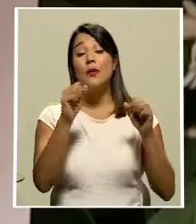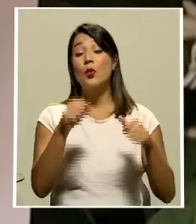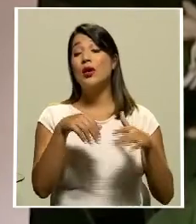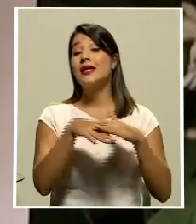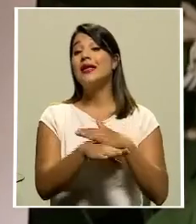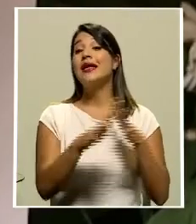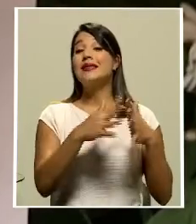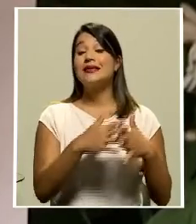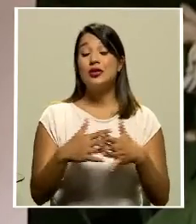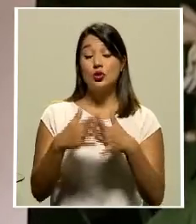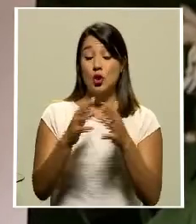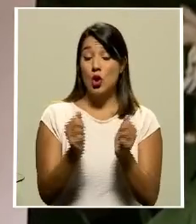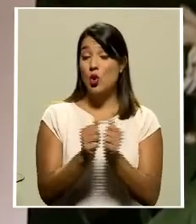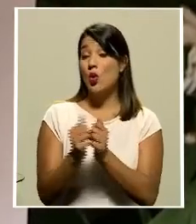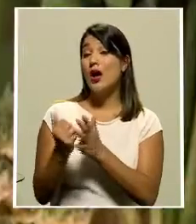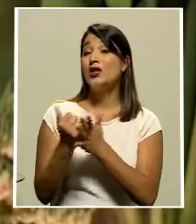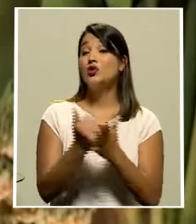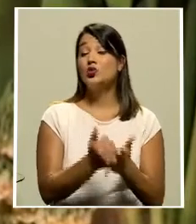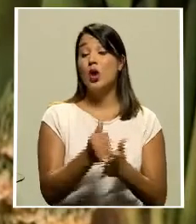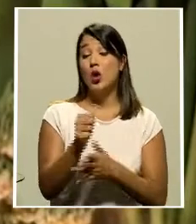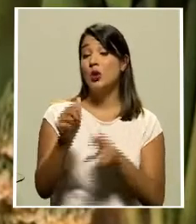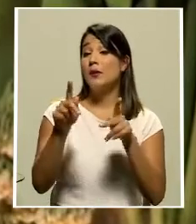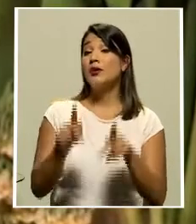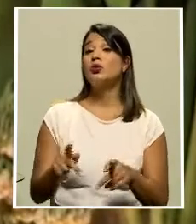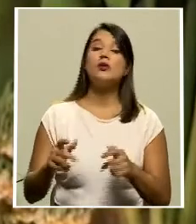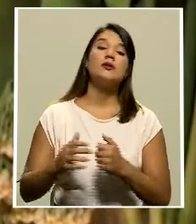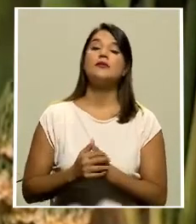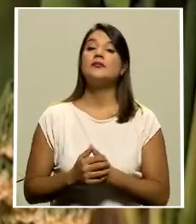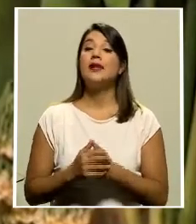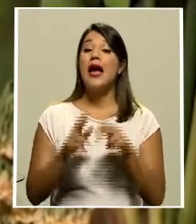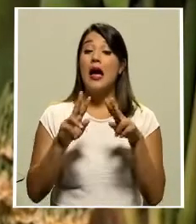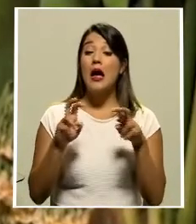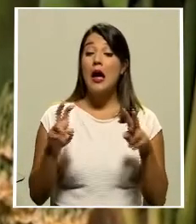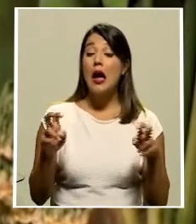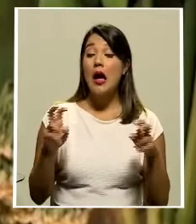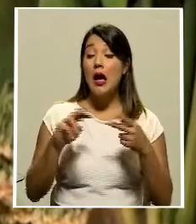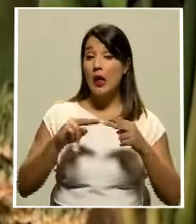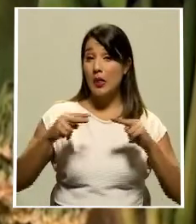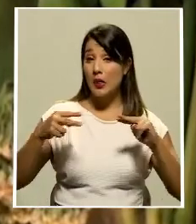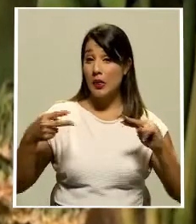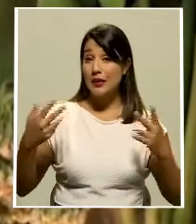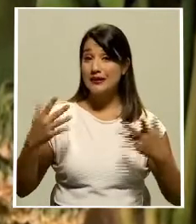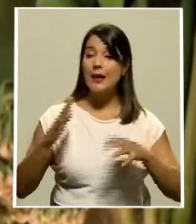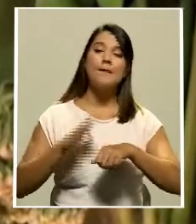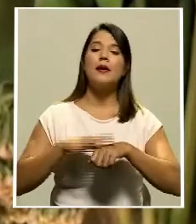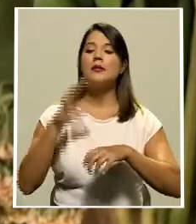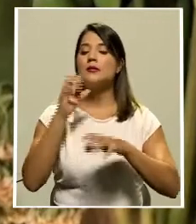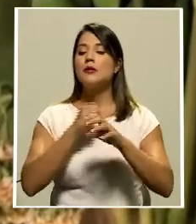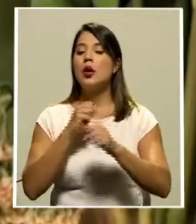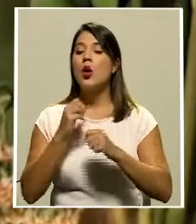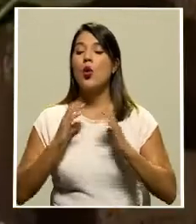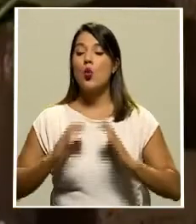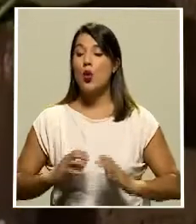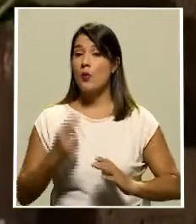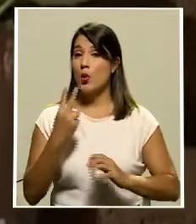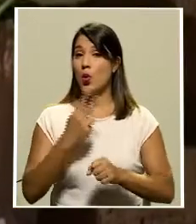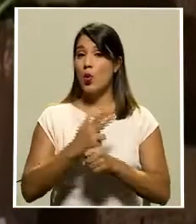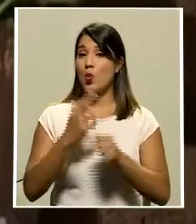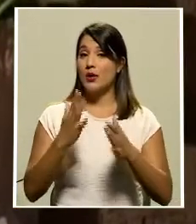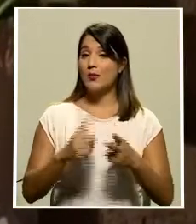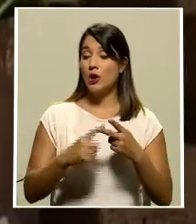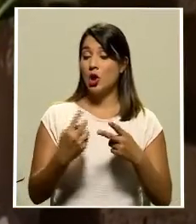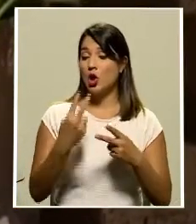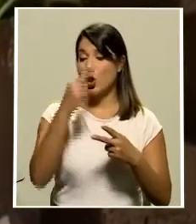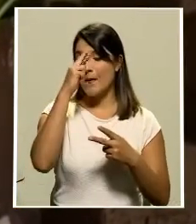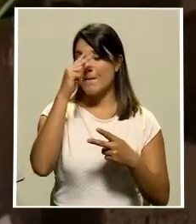con ayuda de traficantes de personas análisis de ADN ya han permitido identificar los cuerpos de dos guatemaltecos y dos mexicanos